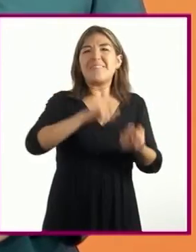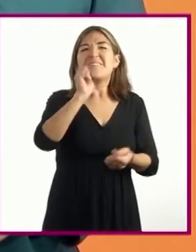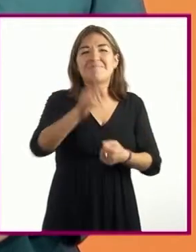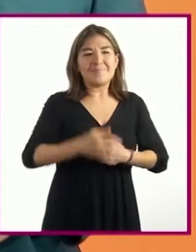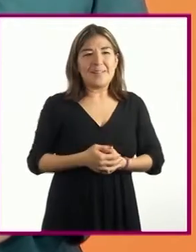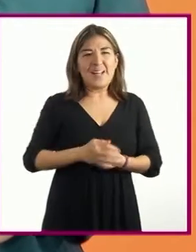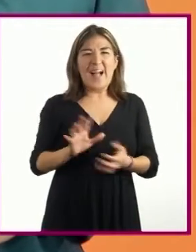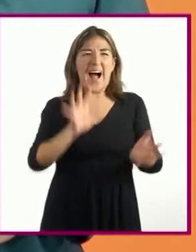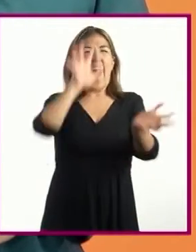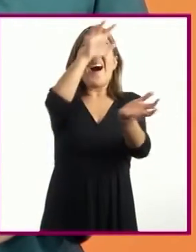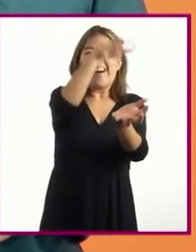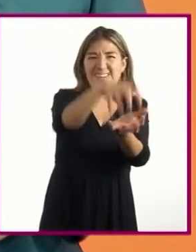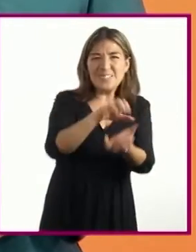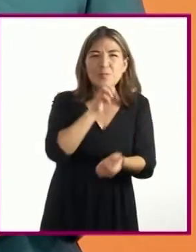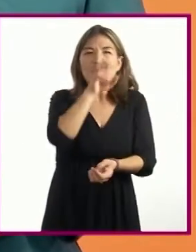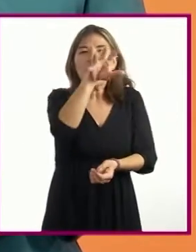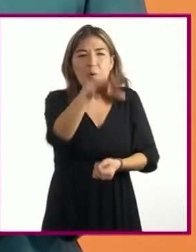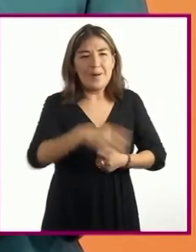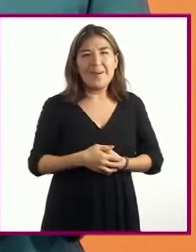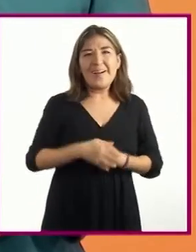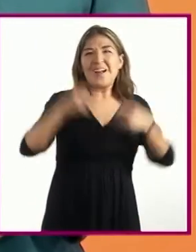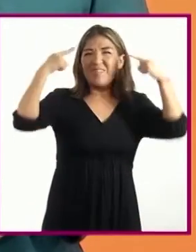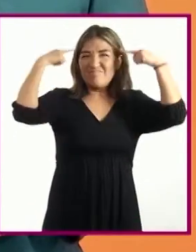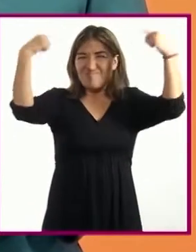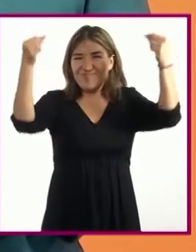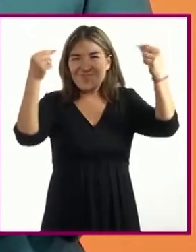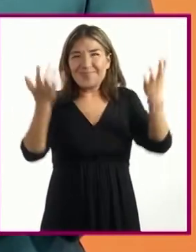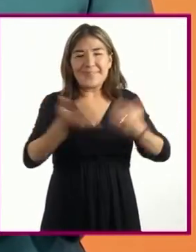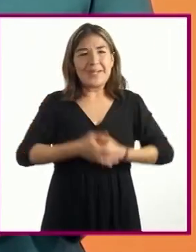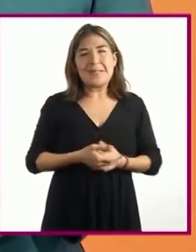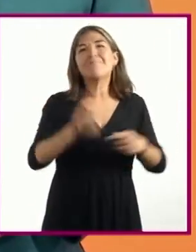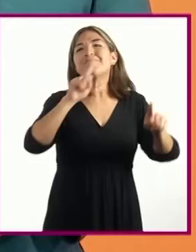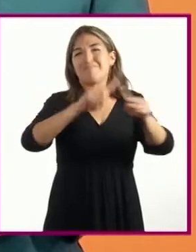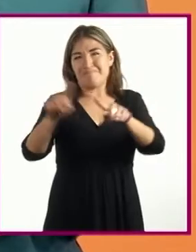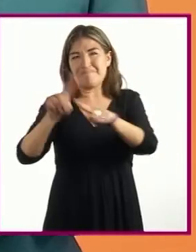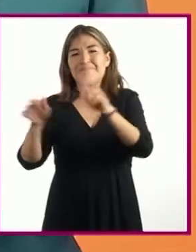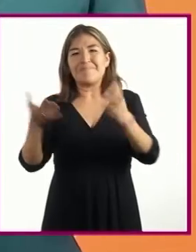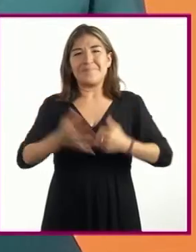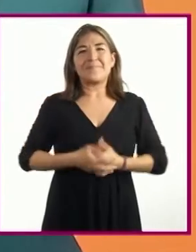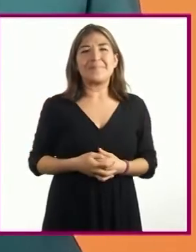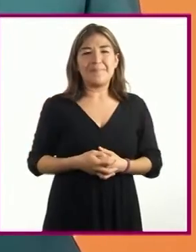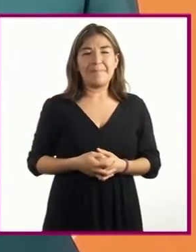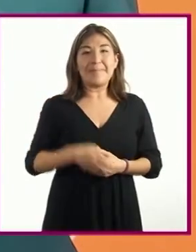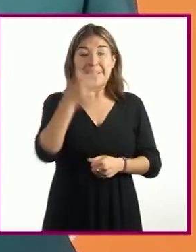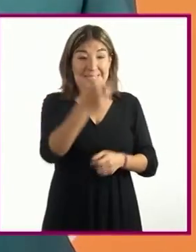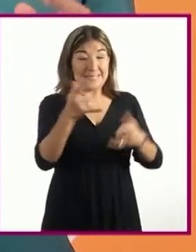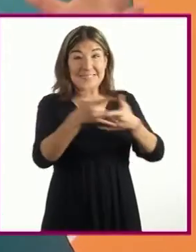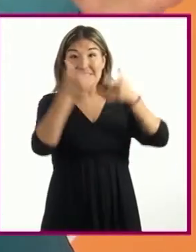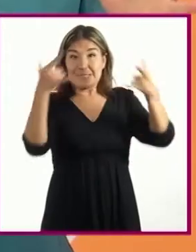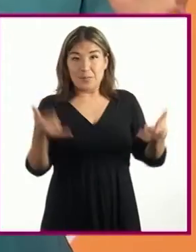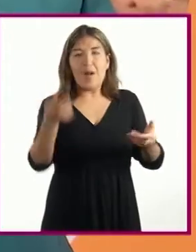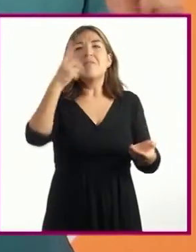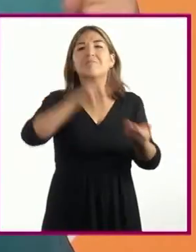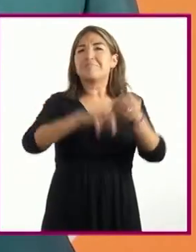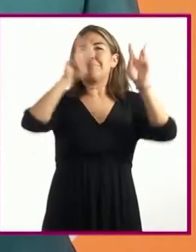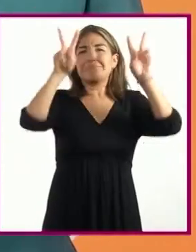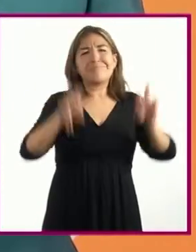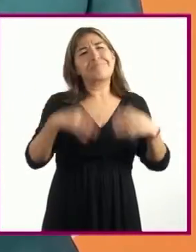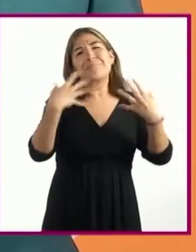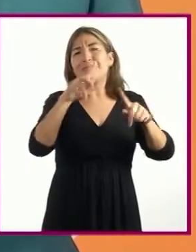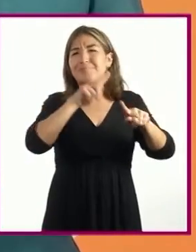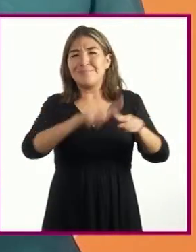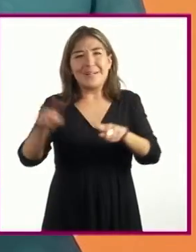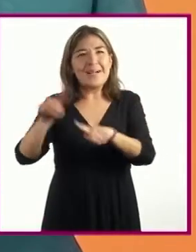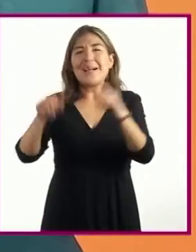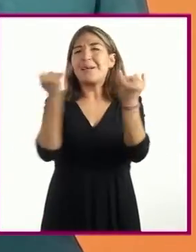dragones, elfos, y bueno, entre otros. En las historietas, los temas son tan variados